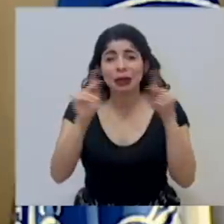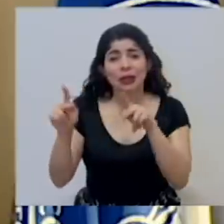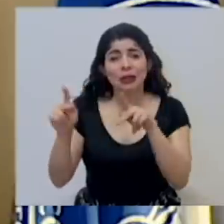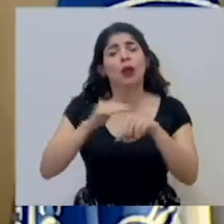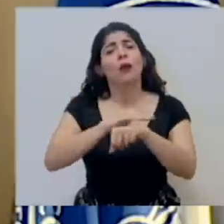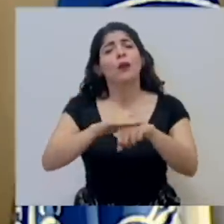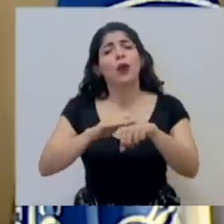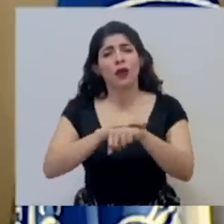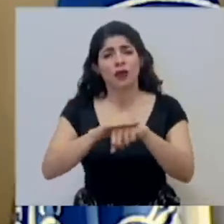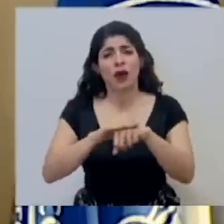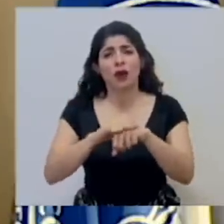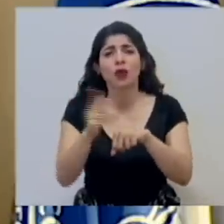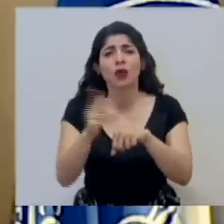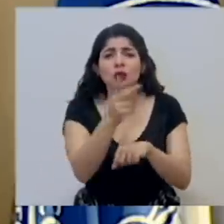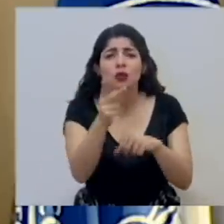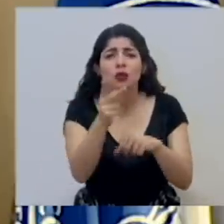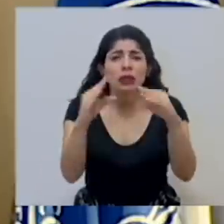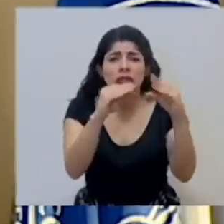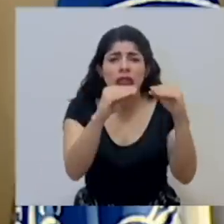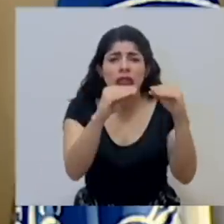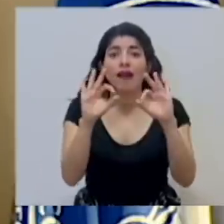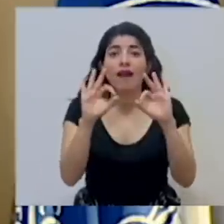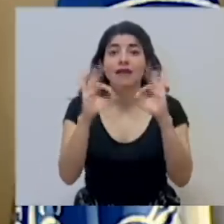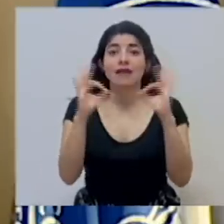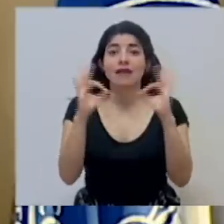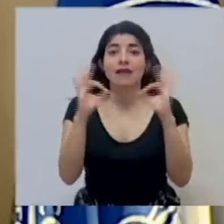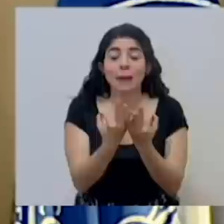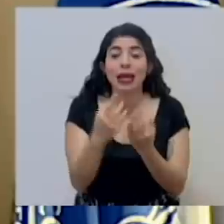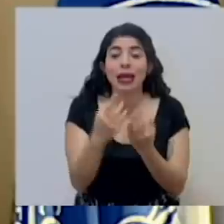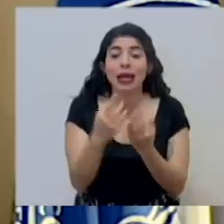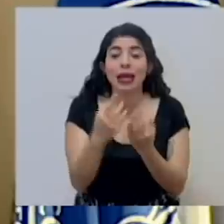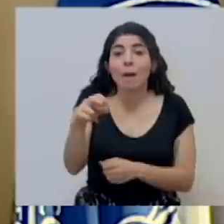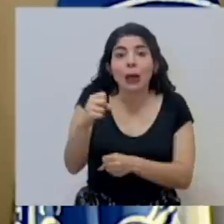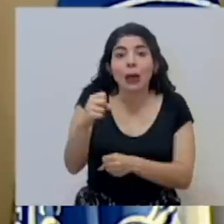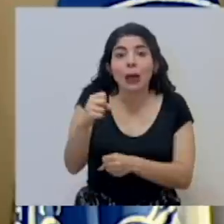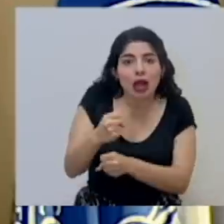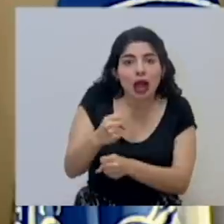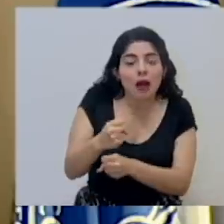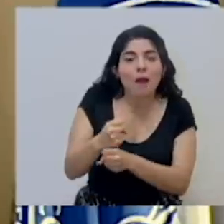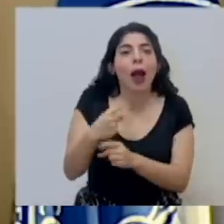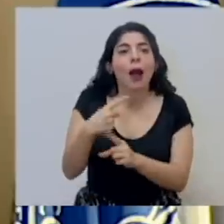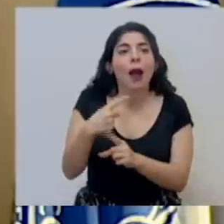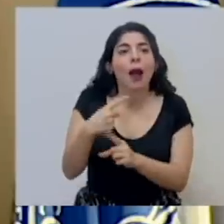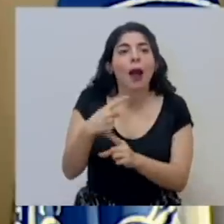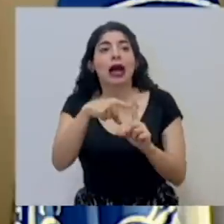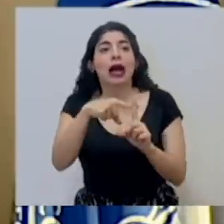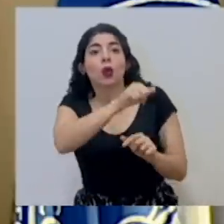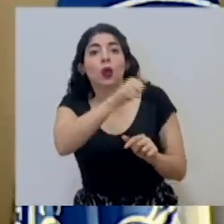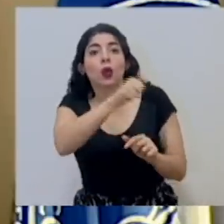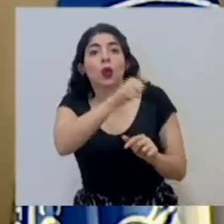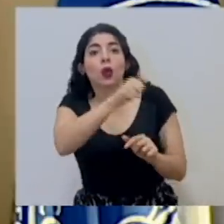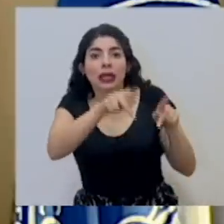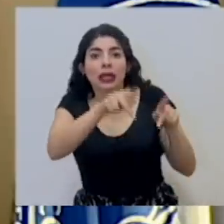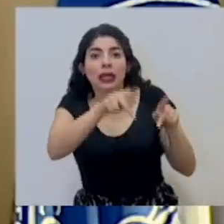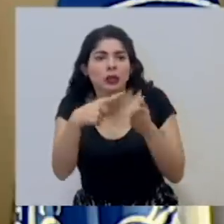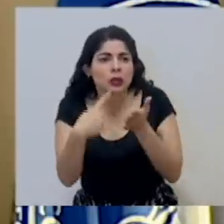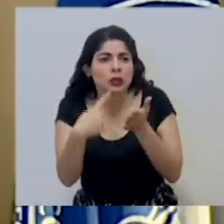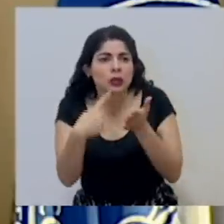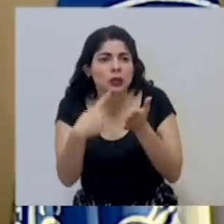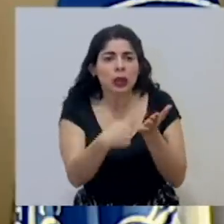por favor hablen entre ustedes, en sus familias, con los compañeros de trabajo, con las personas,